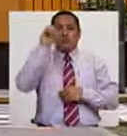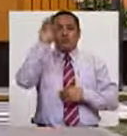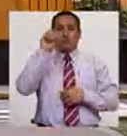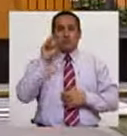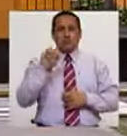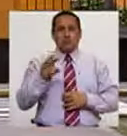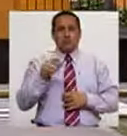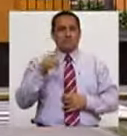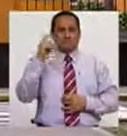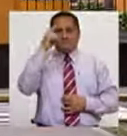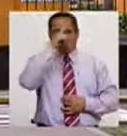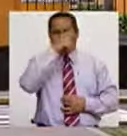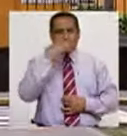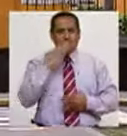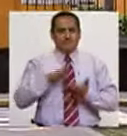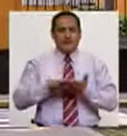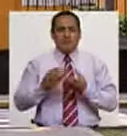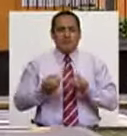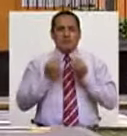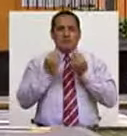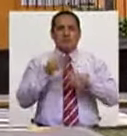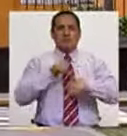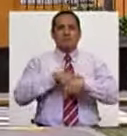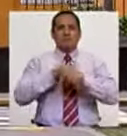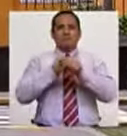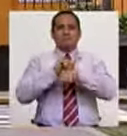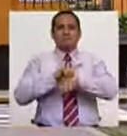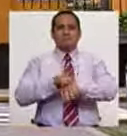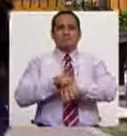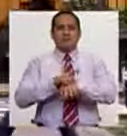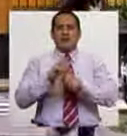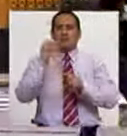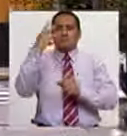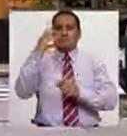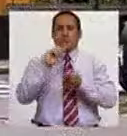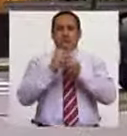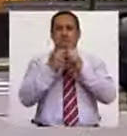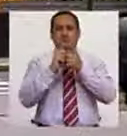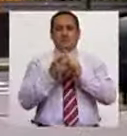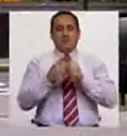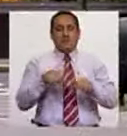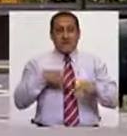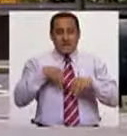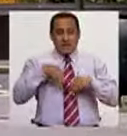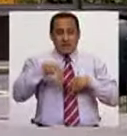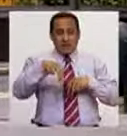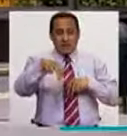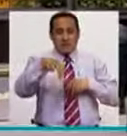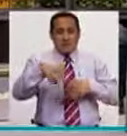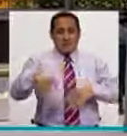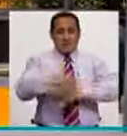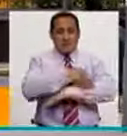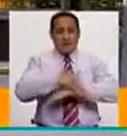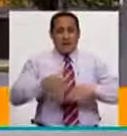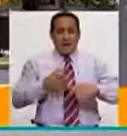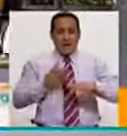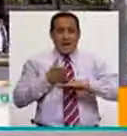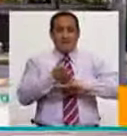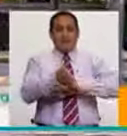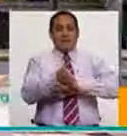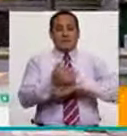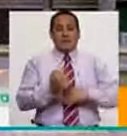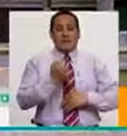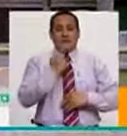semaforización es deficiente en el sentido que hay muy poco tiempo para el cruce. De manera que para cruzar toda la